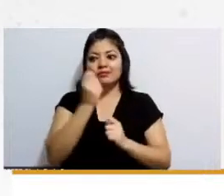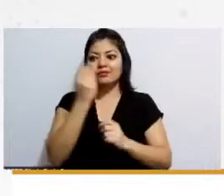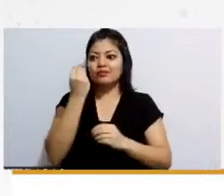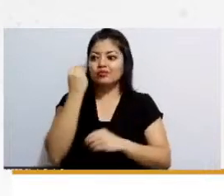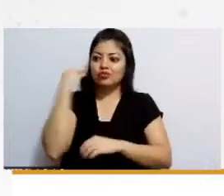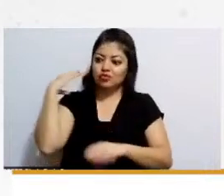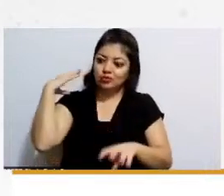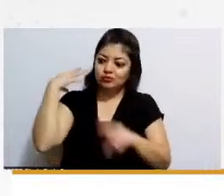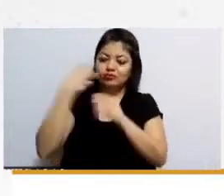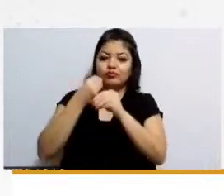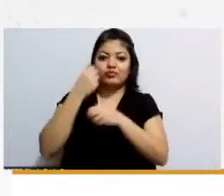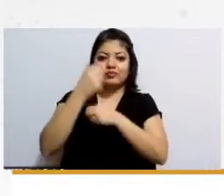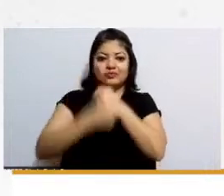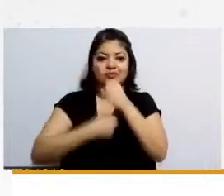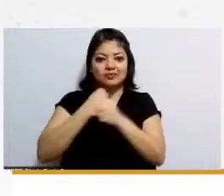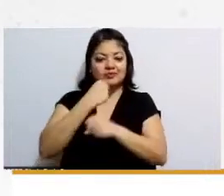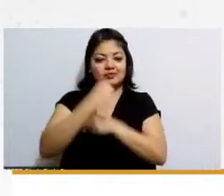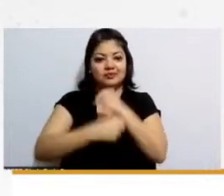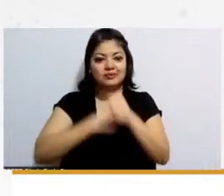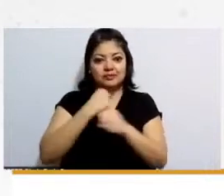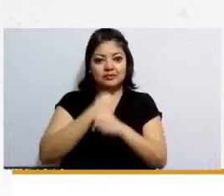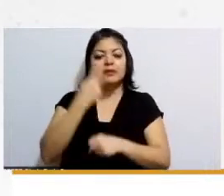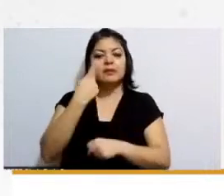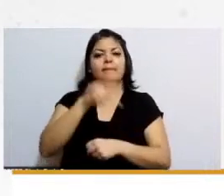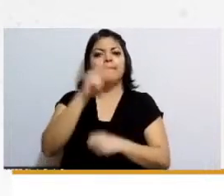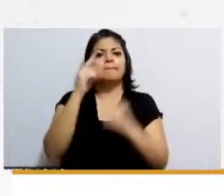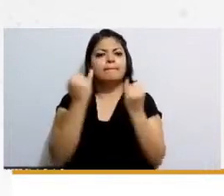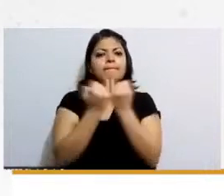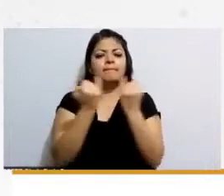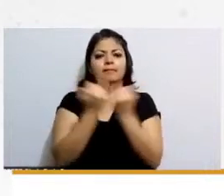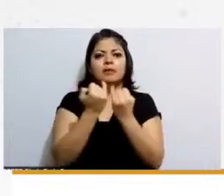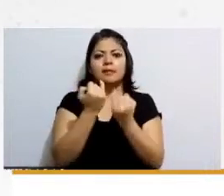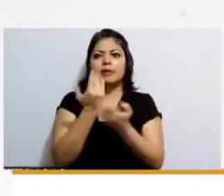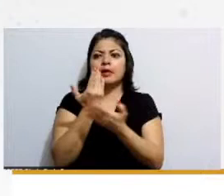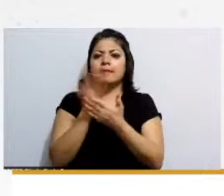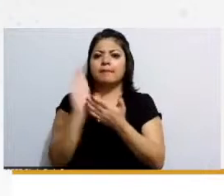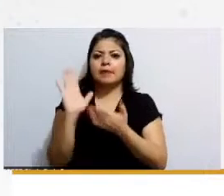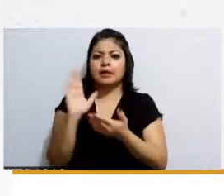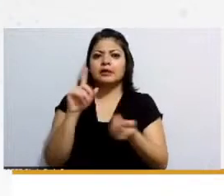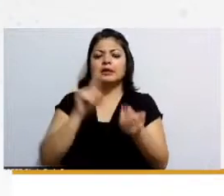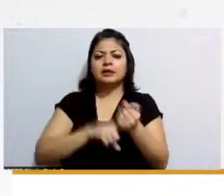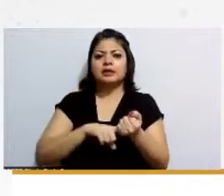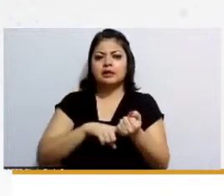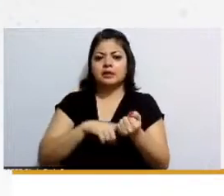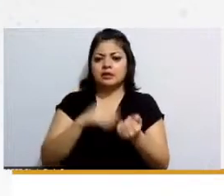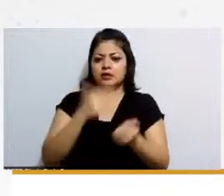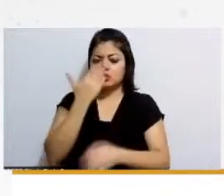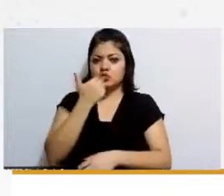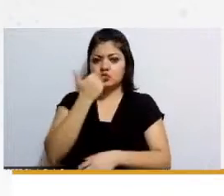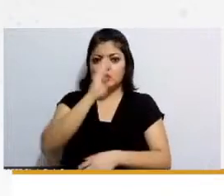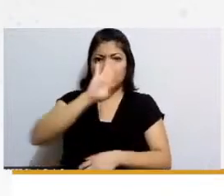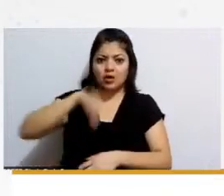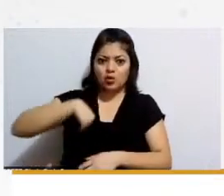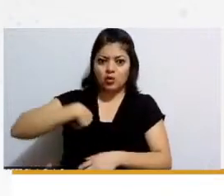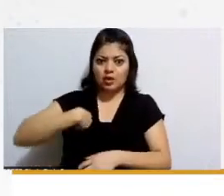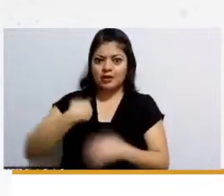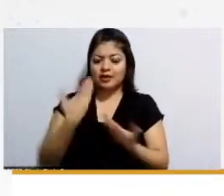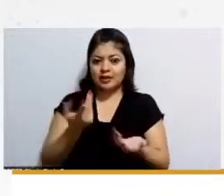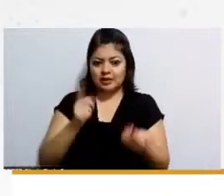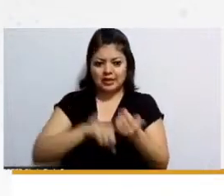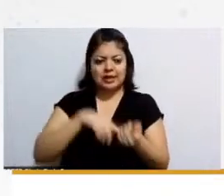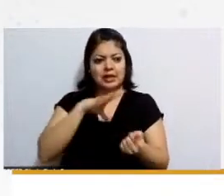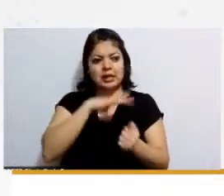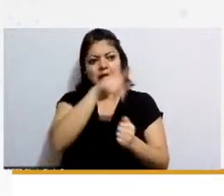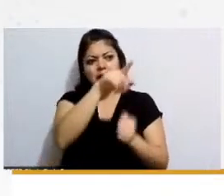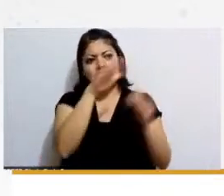tiempo pero además también está esta idea de bueno si no están las guarderías están las casas ¿no? entonces en las